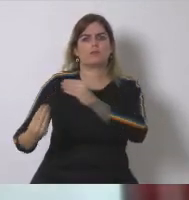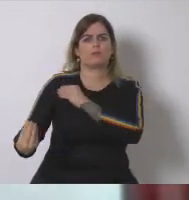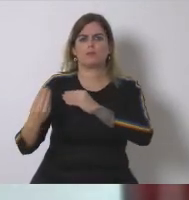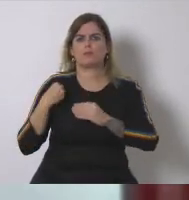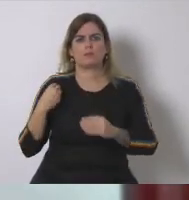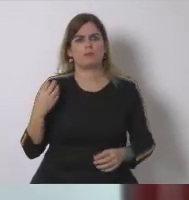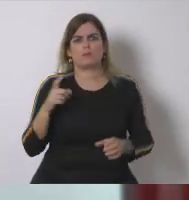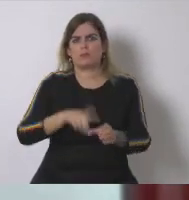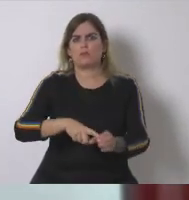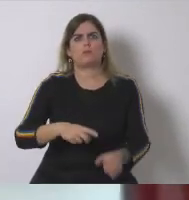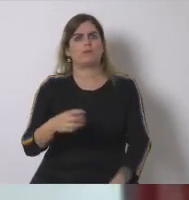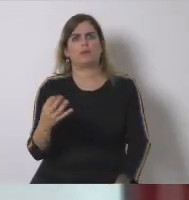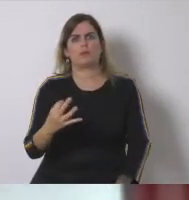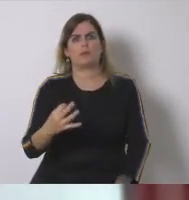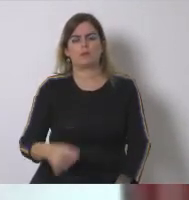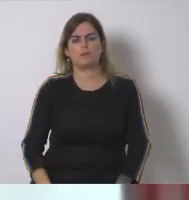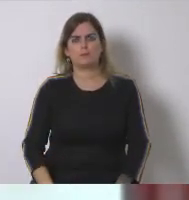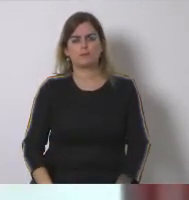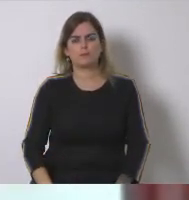moscas